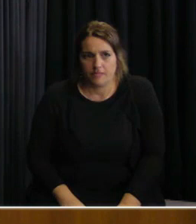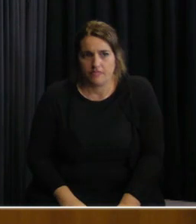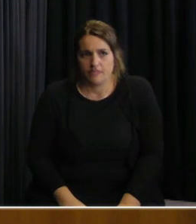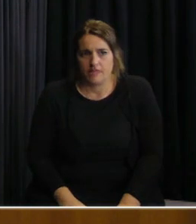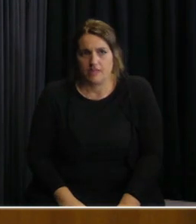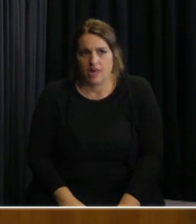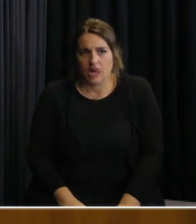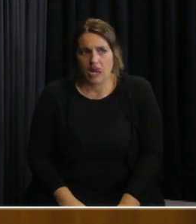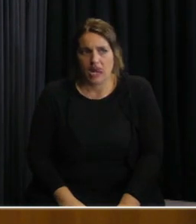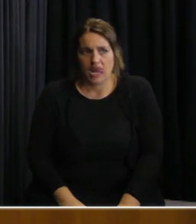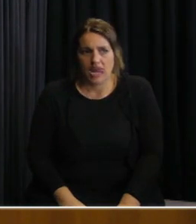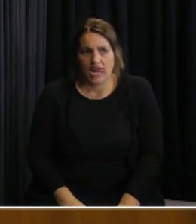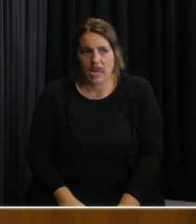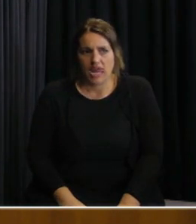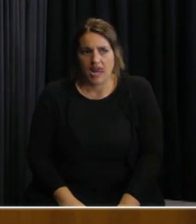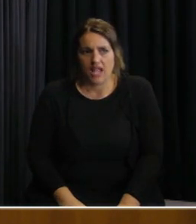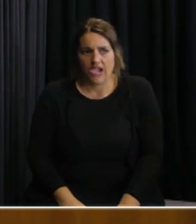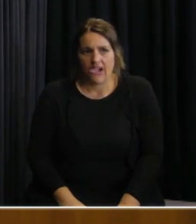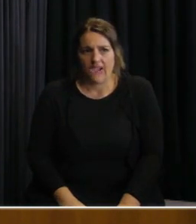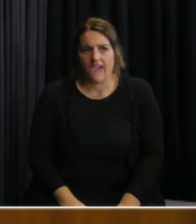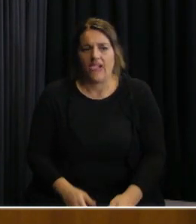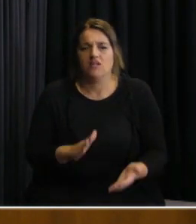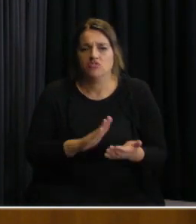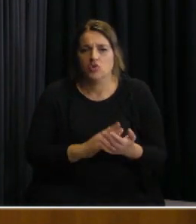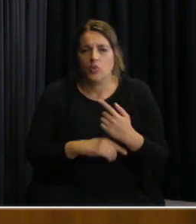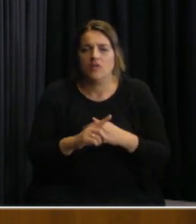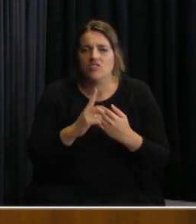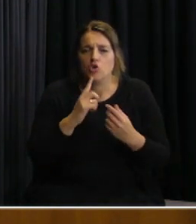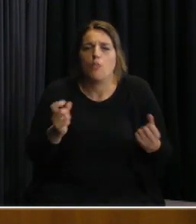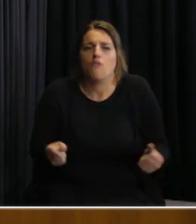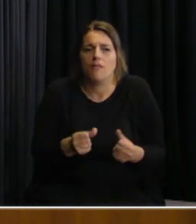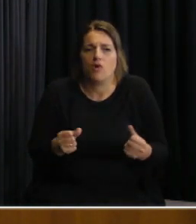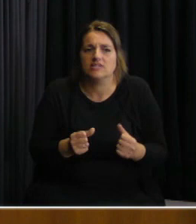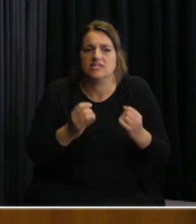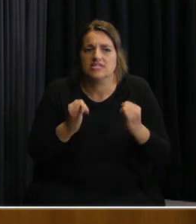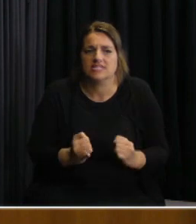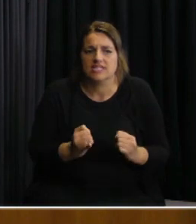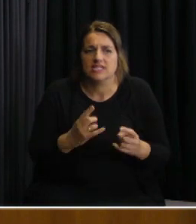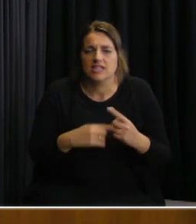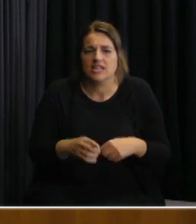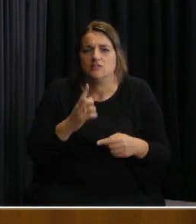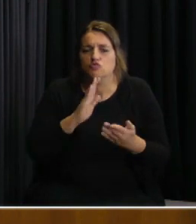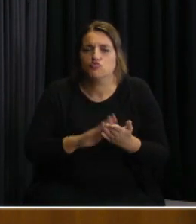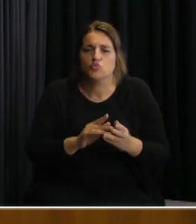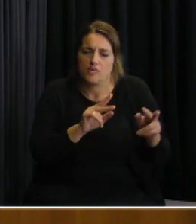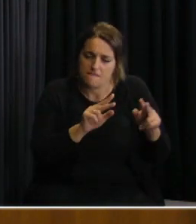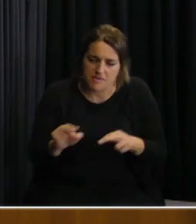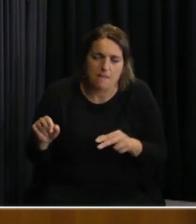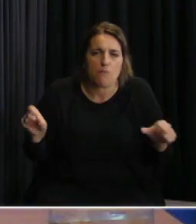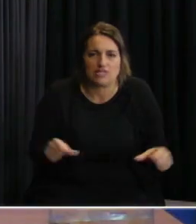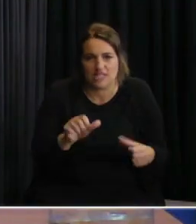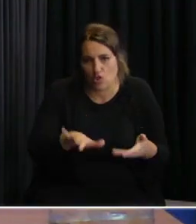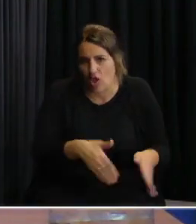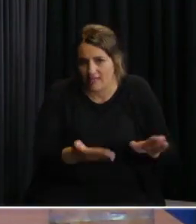y lo que me preguntabas Lorena respecto a cómo lo vamos a hacer insisto es el mismo proceso que venimos haciendo